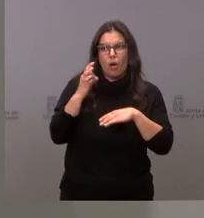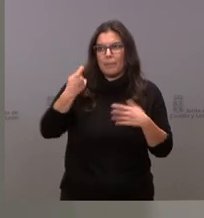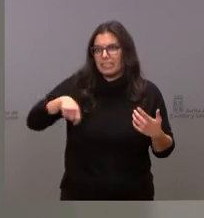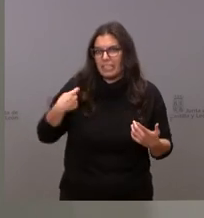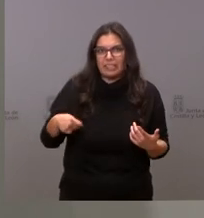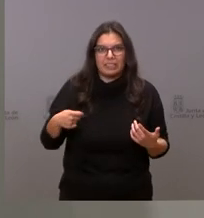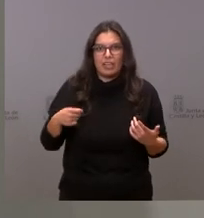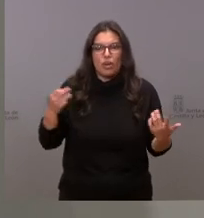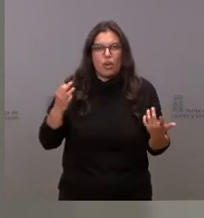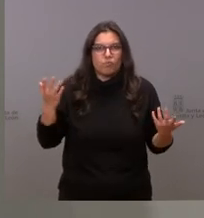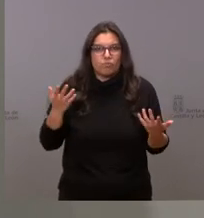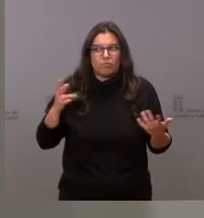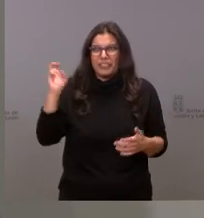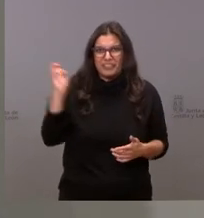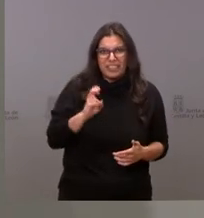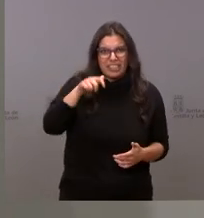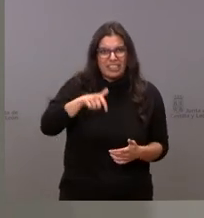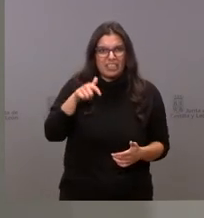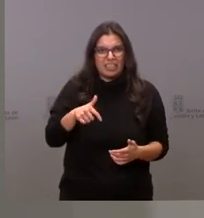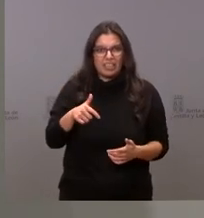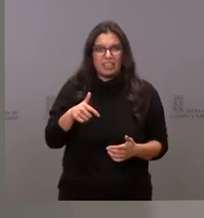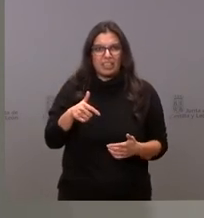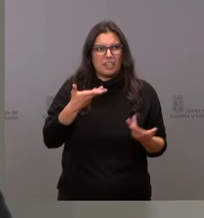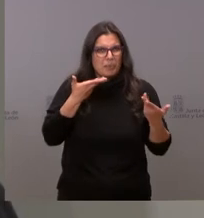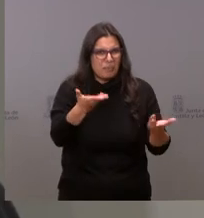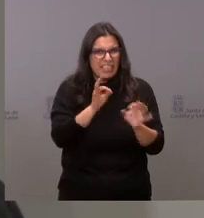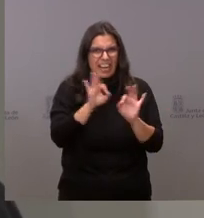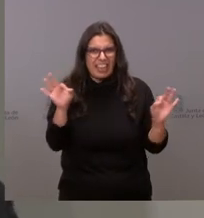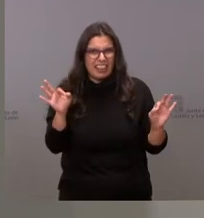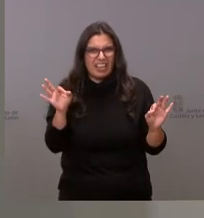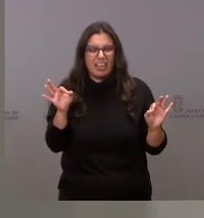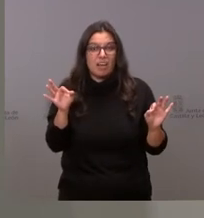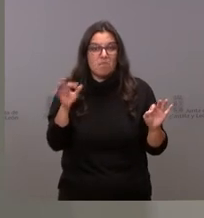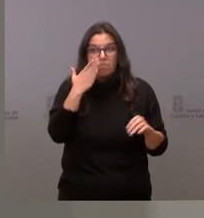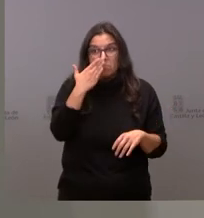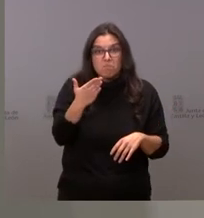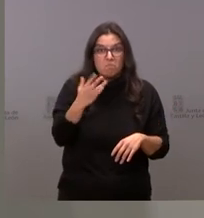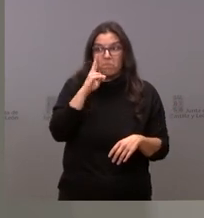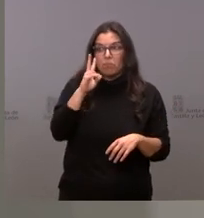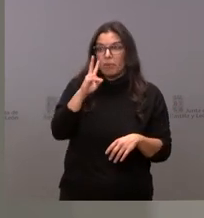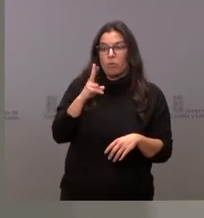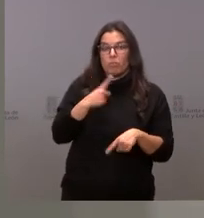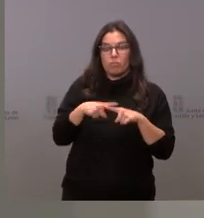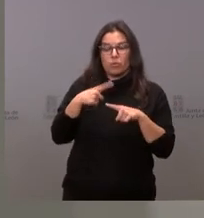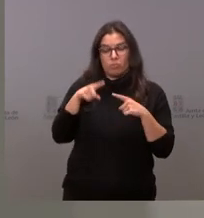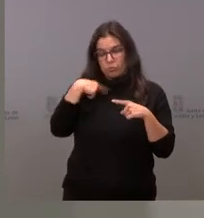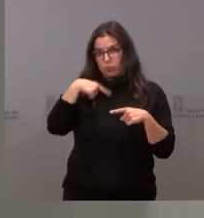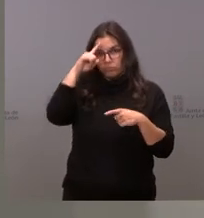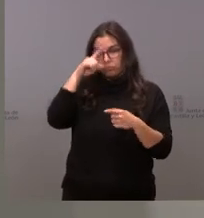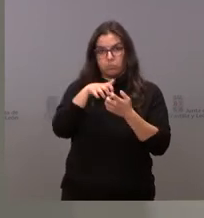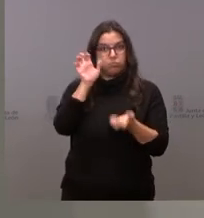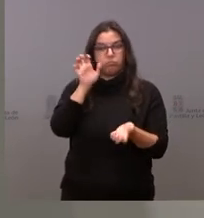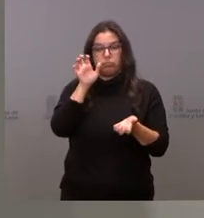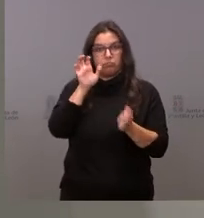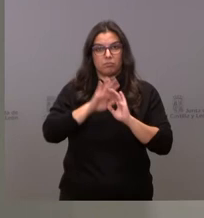sobre su presencia ni se les invite ni la verdad es que estamos viviendo cosas que son un poco sorprendentes a este